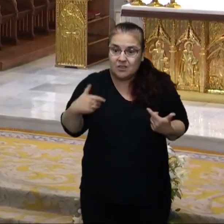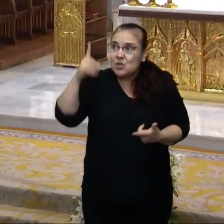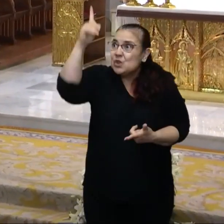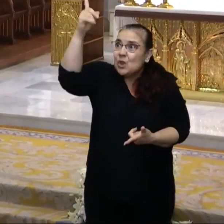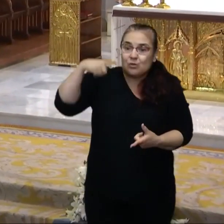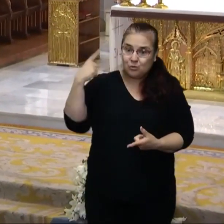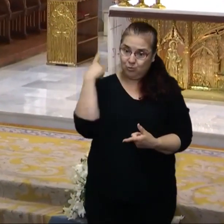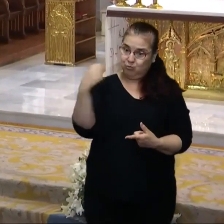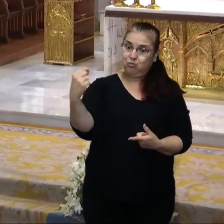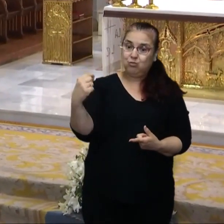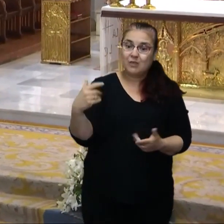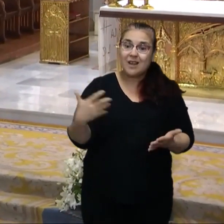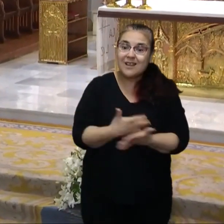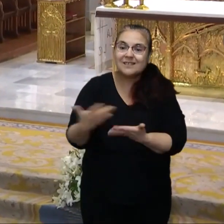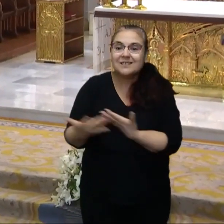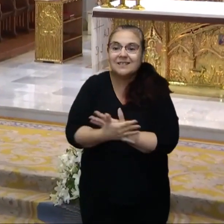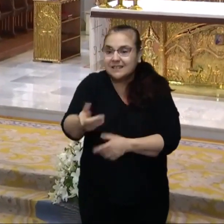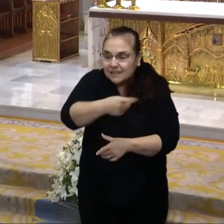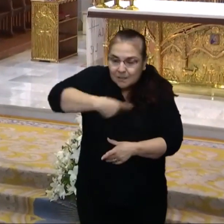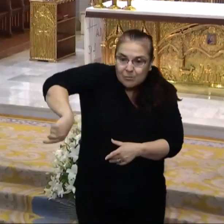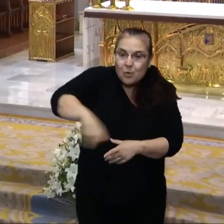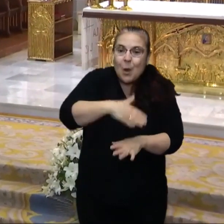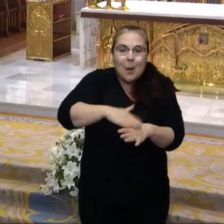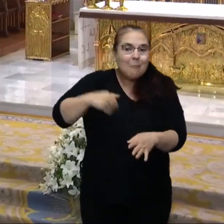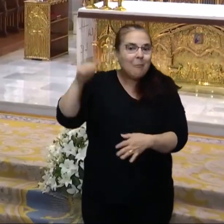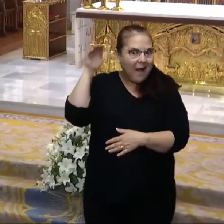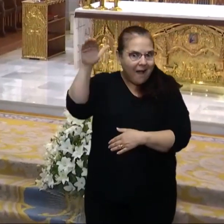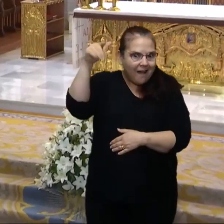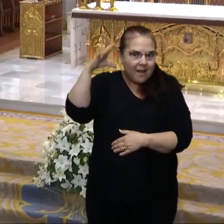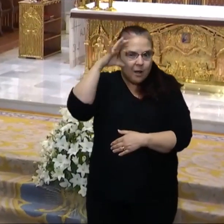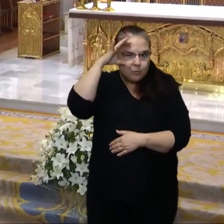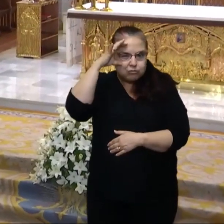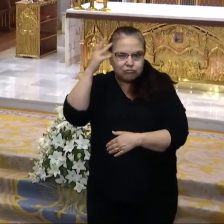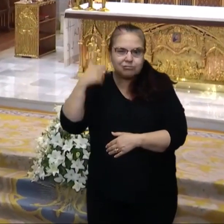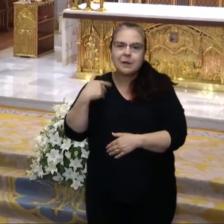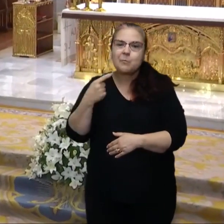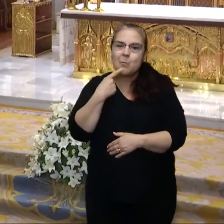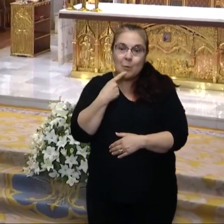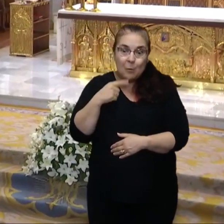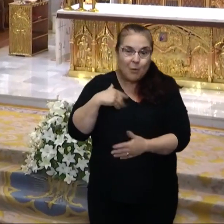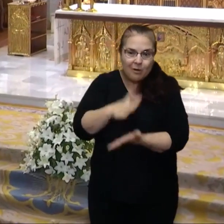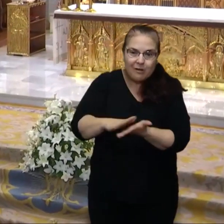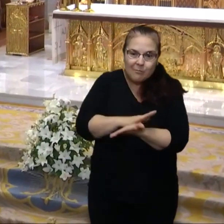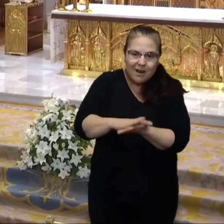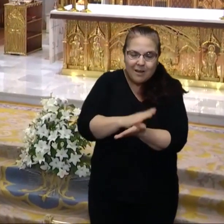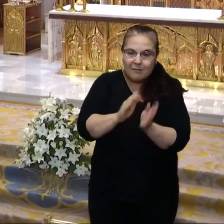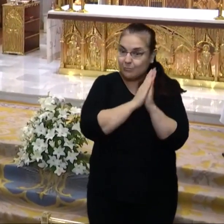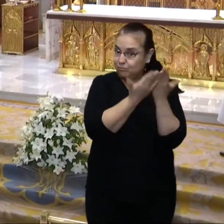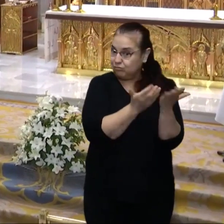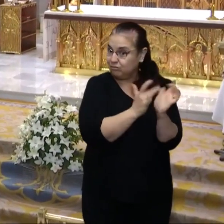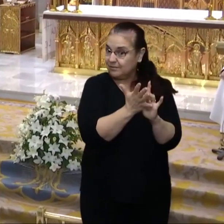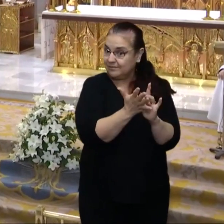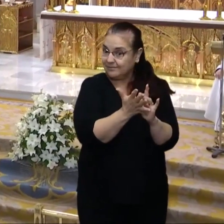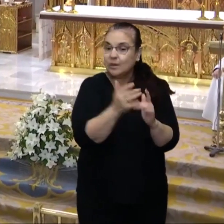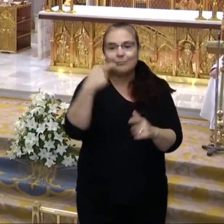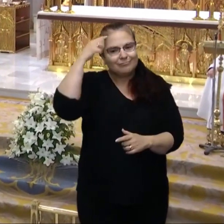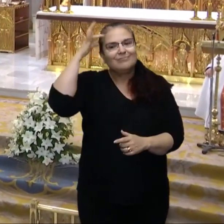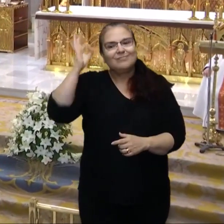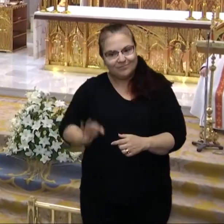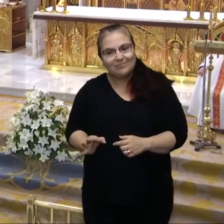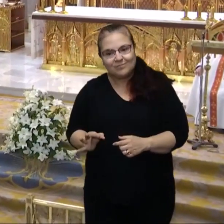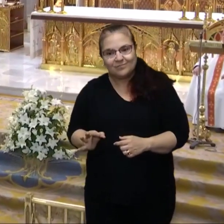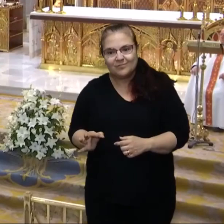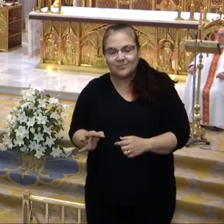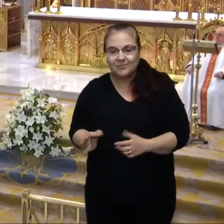escogió entre vosotros para que los gentiles oyeran de mi boca la palabra del Evangelio y creyeran.